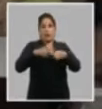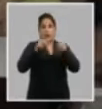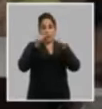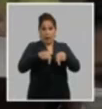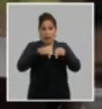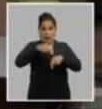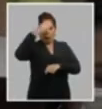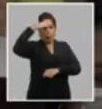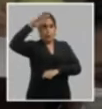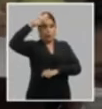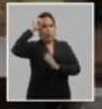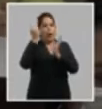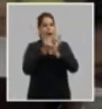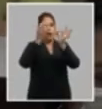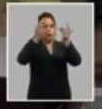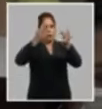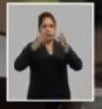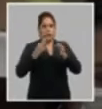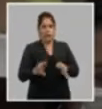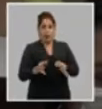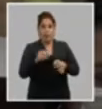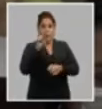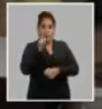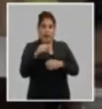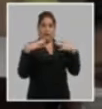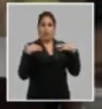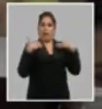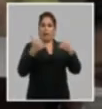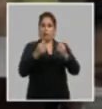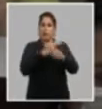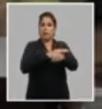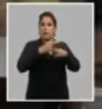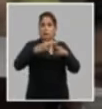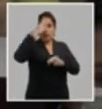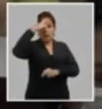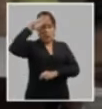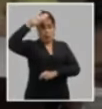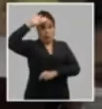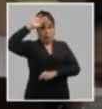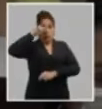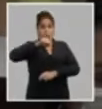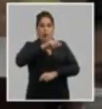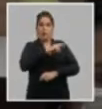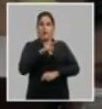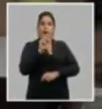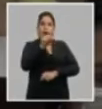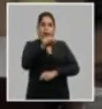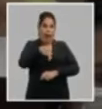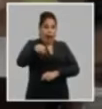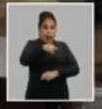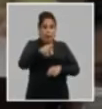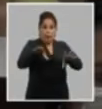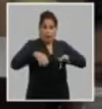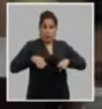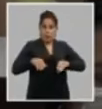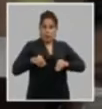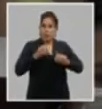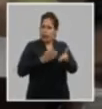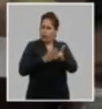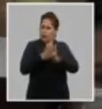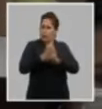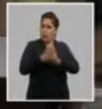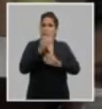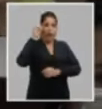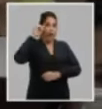en este país ratificamos ante la dirección histórica de nuestra revolución y la presente que asumirá la